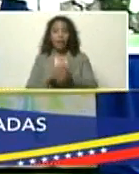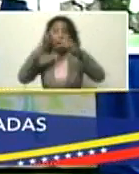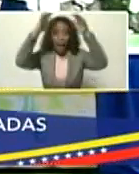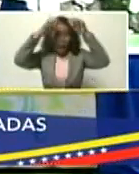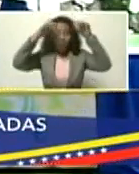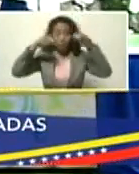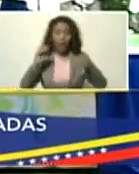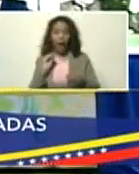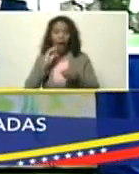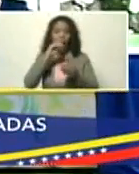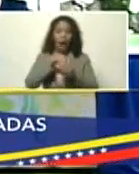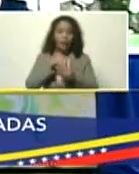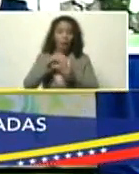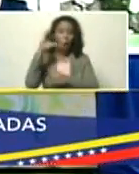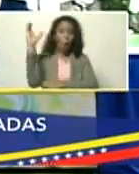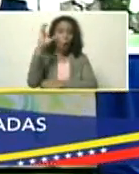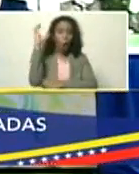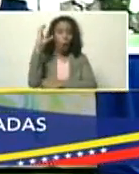entran, desde Colombia,